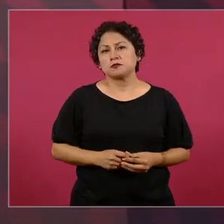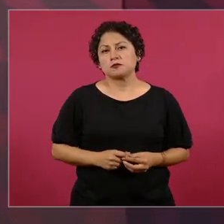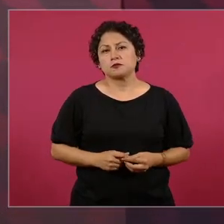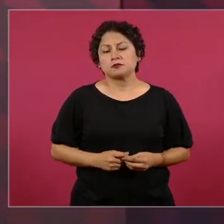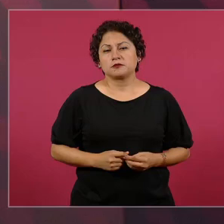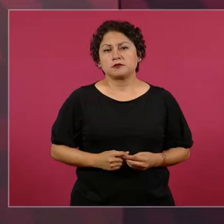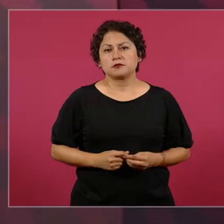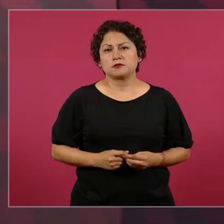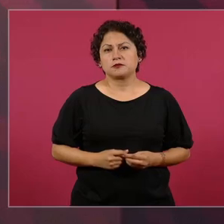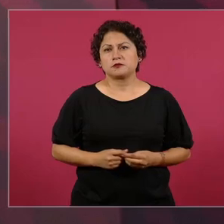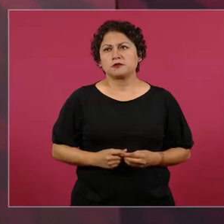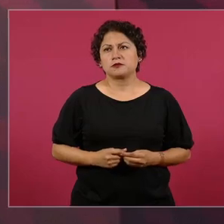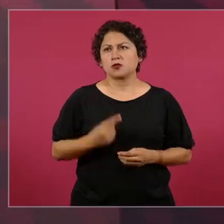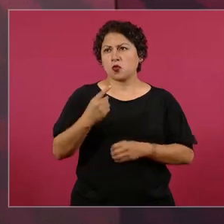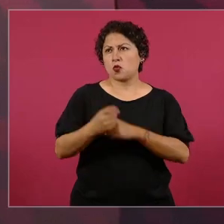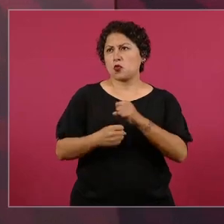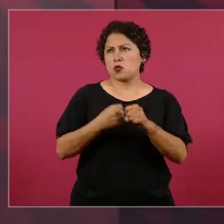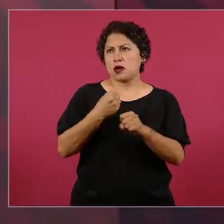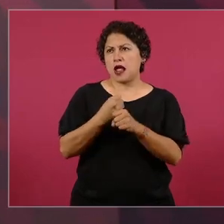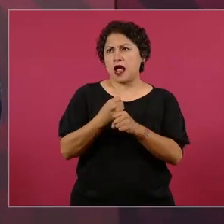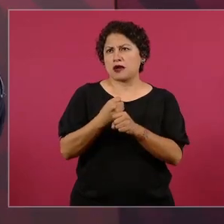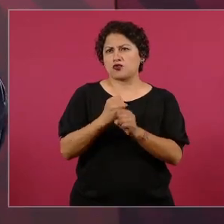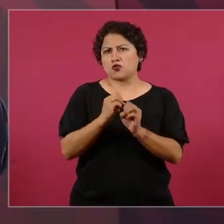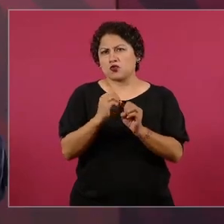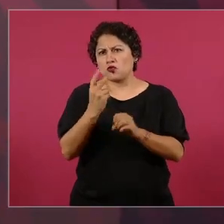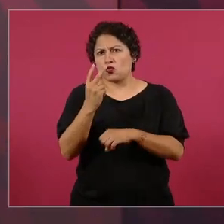más de un año o dos